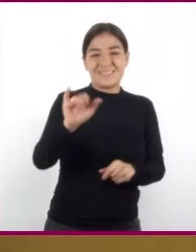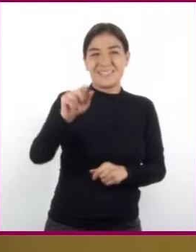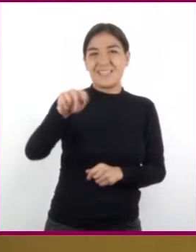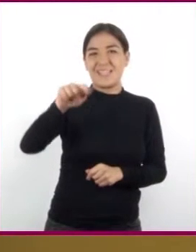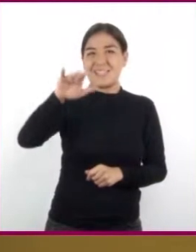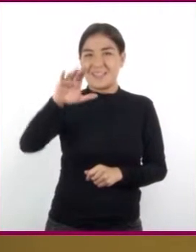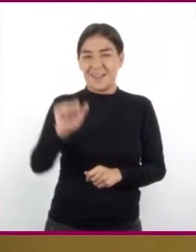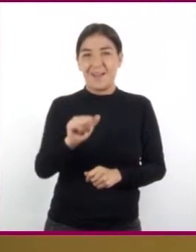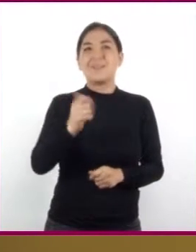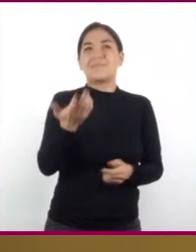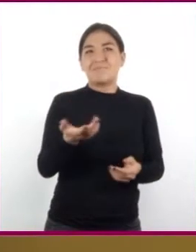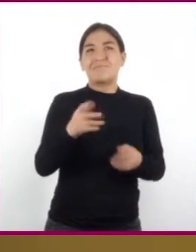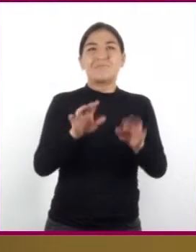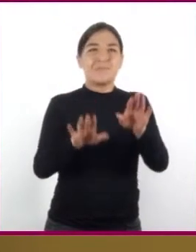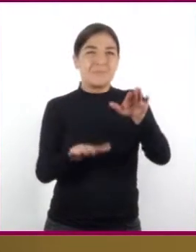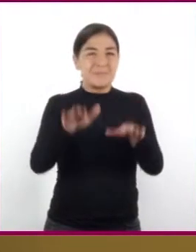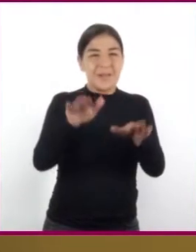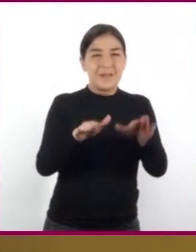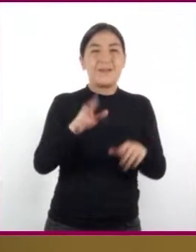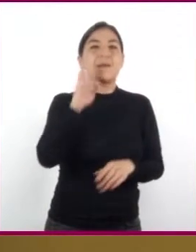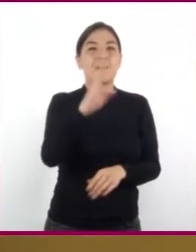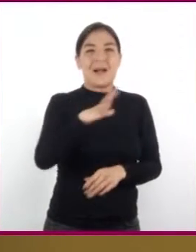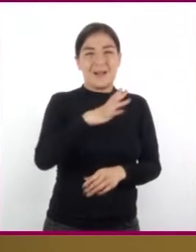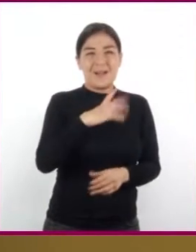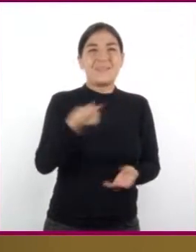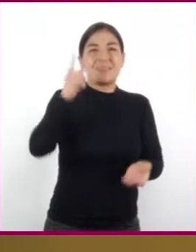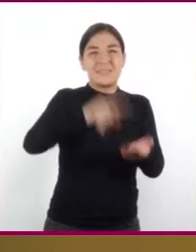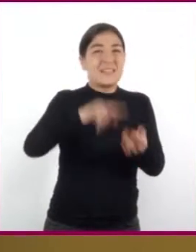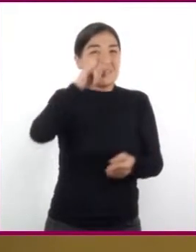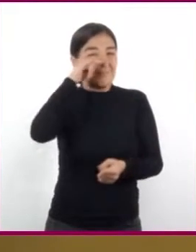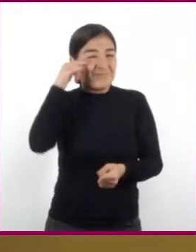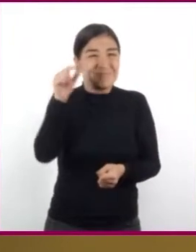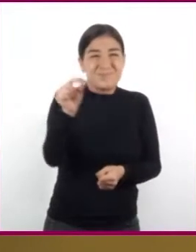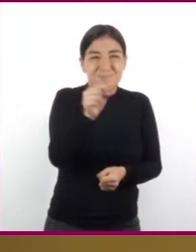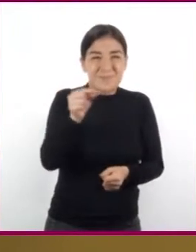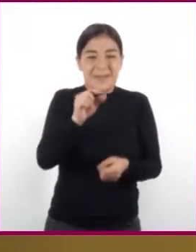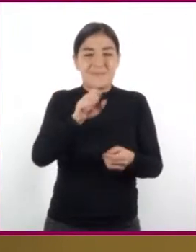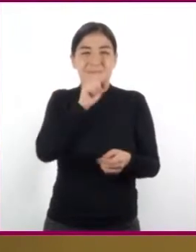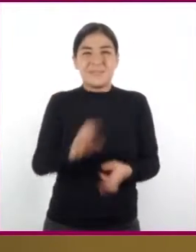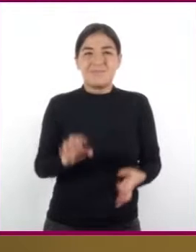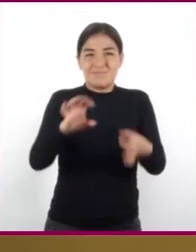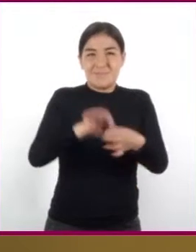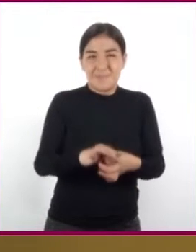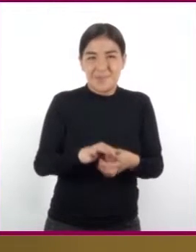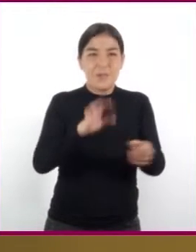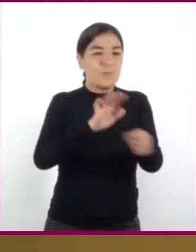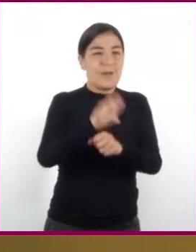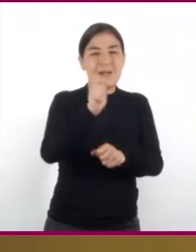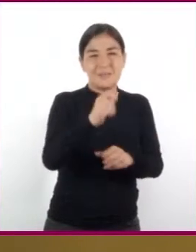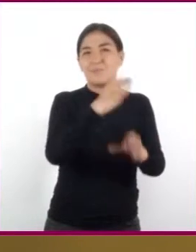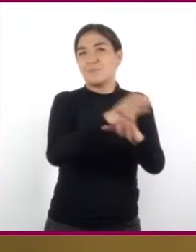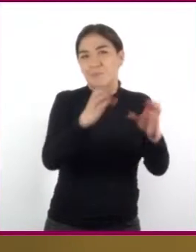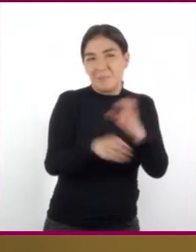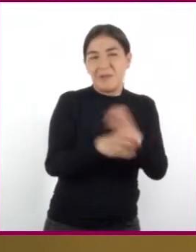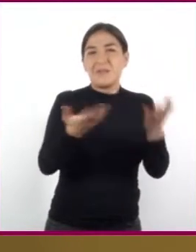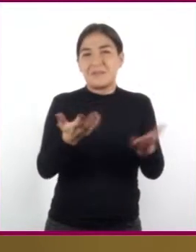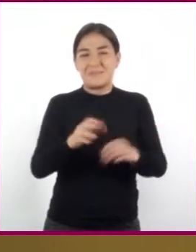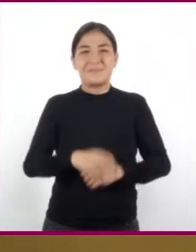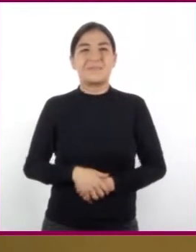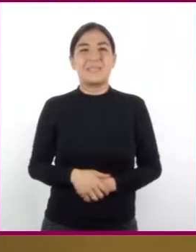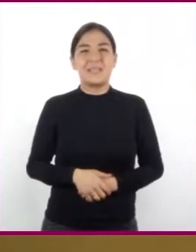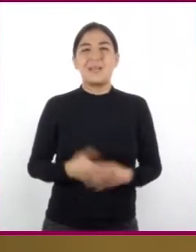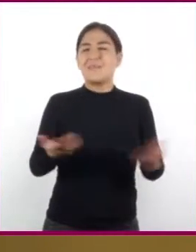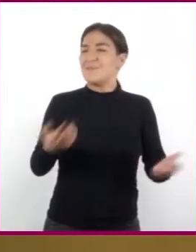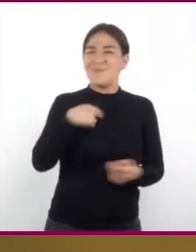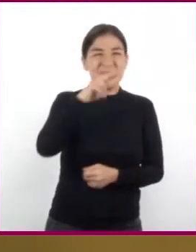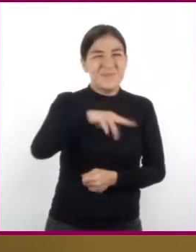promedio que tienen los átomos o partículas que conforman un cuerpo u objeto. ¡Nunca me